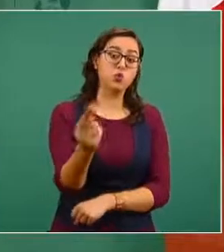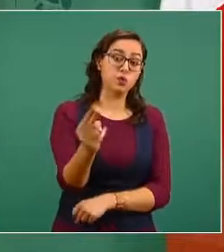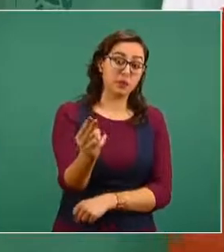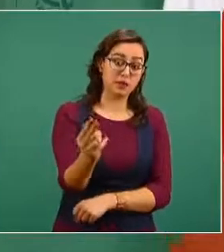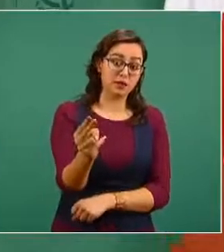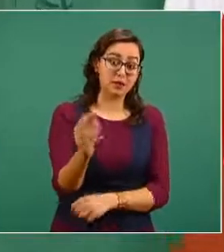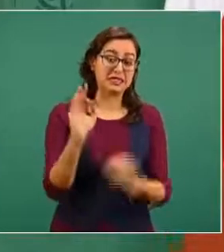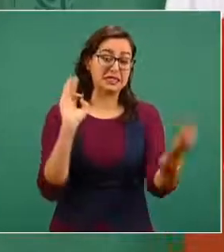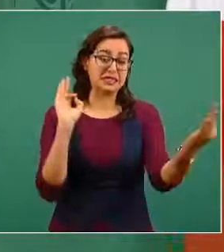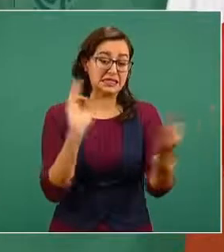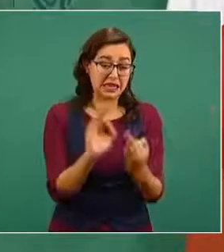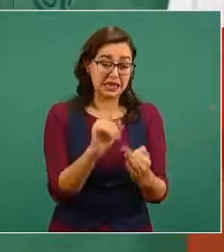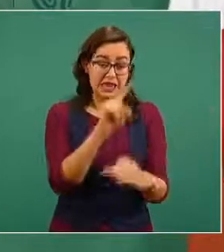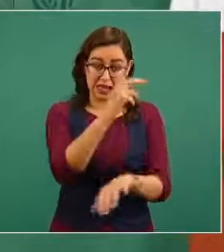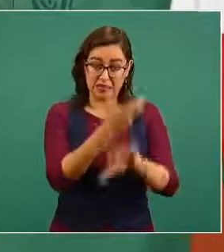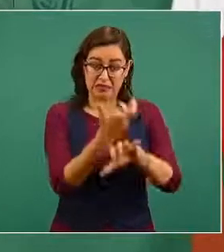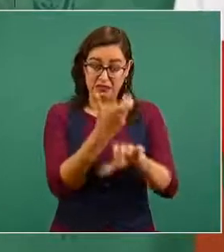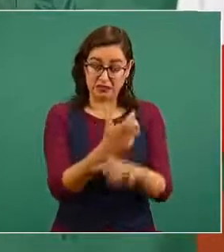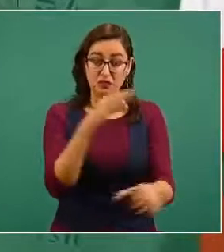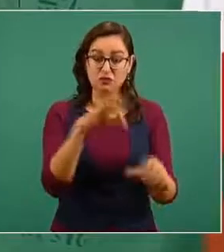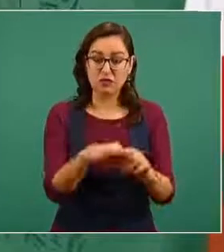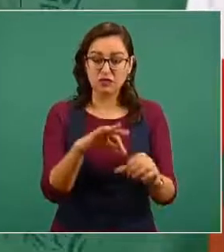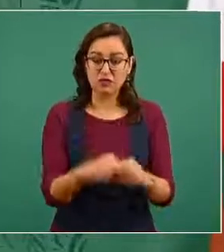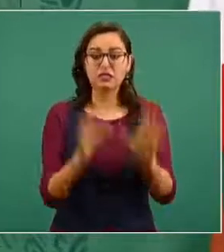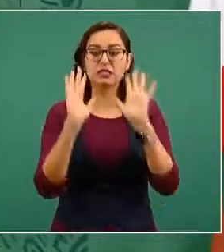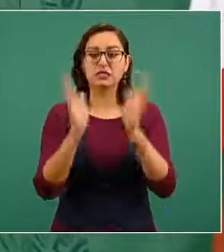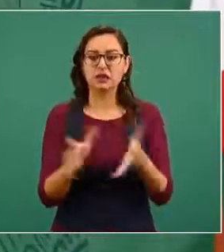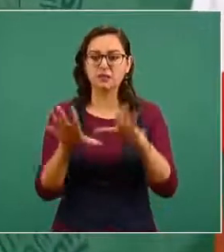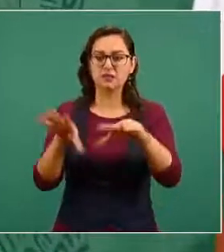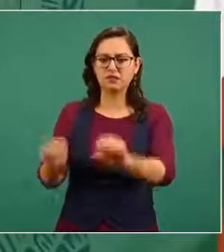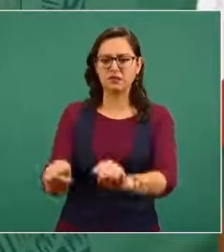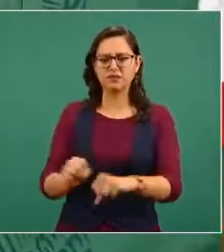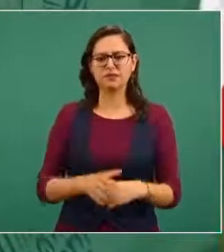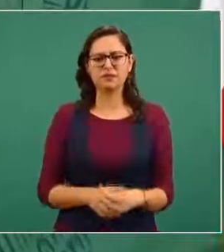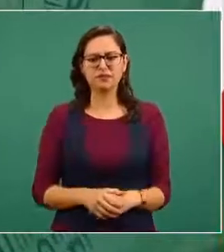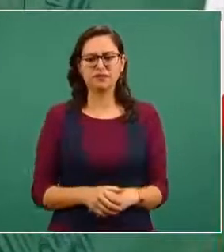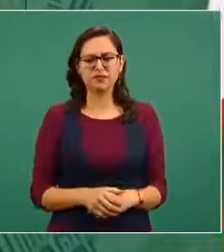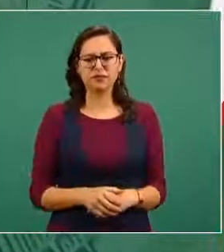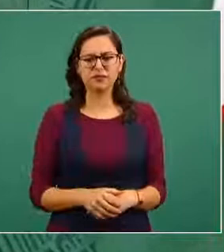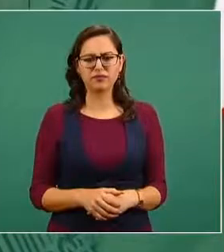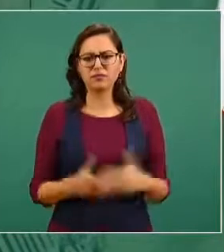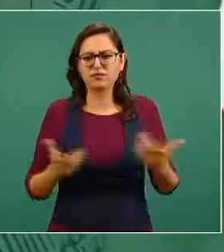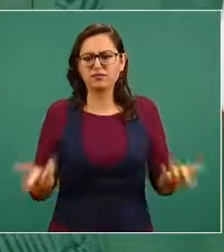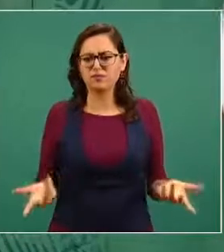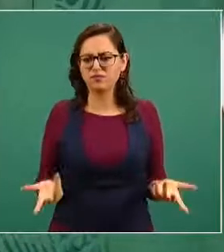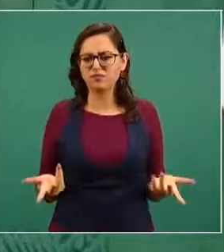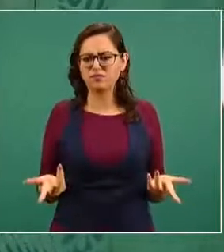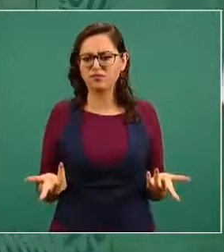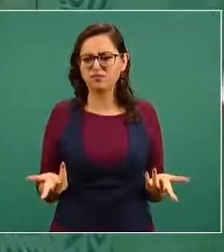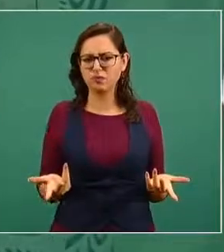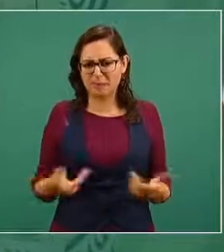de la elección cuál era el mensaje de parte de quién